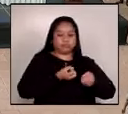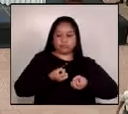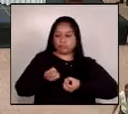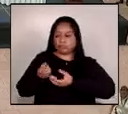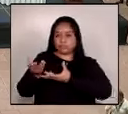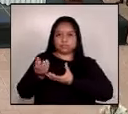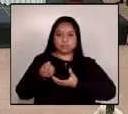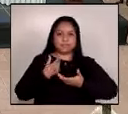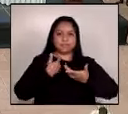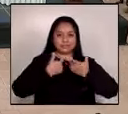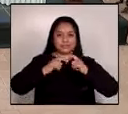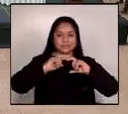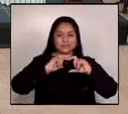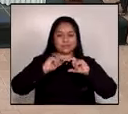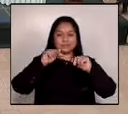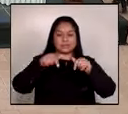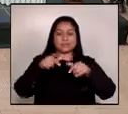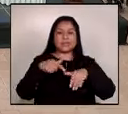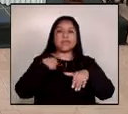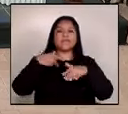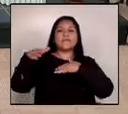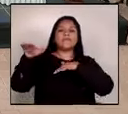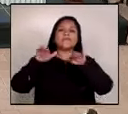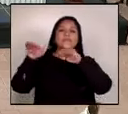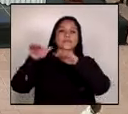que va a convocar